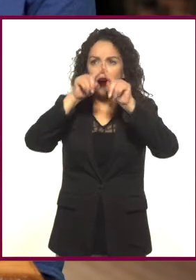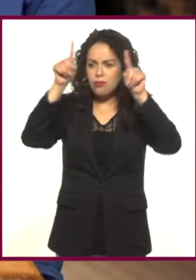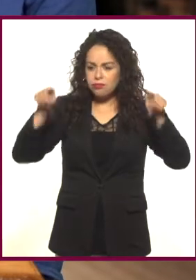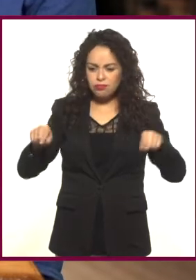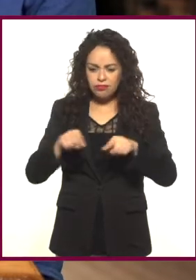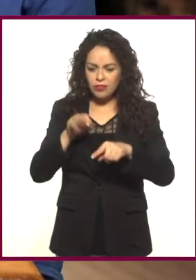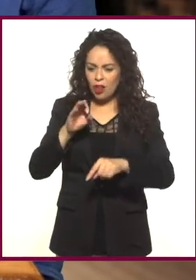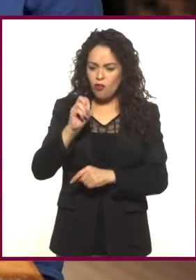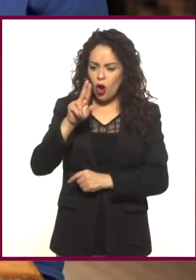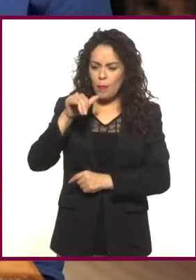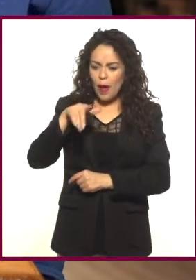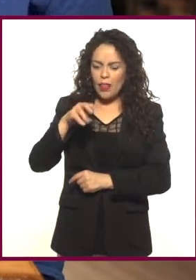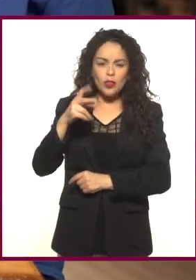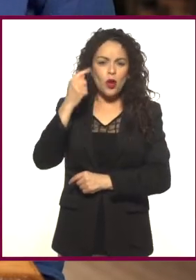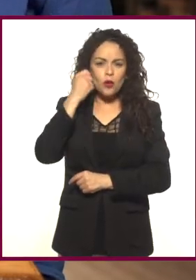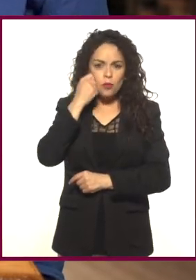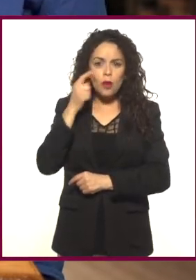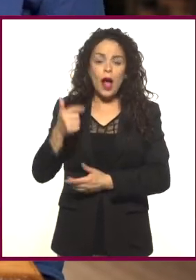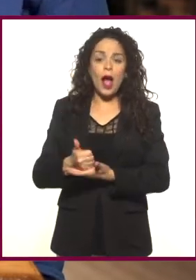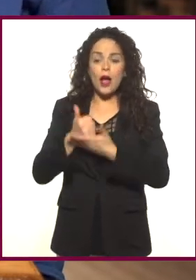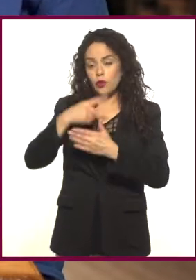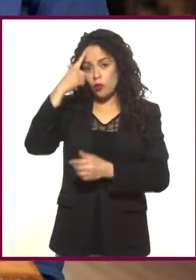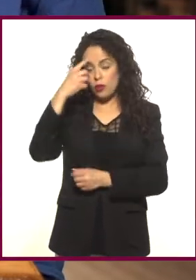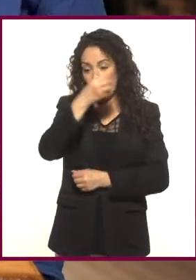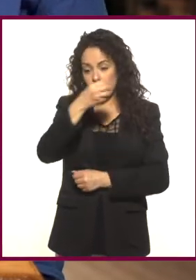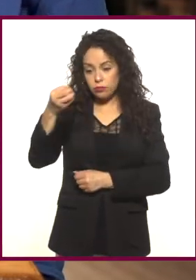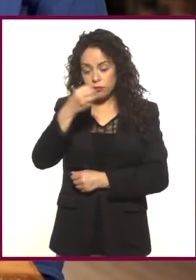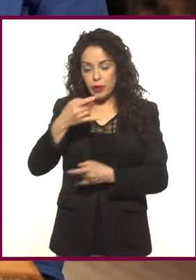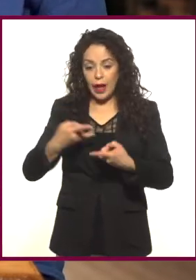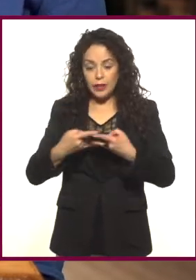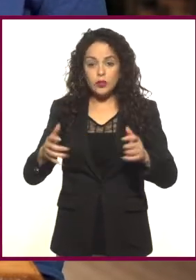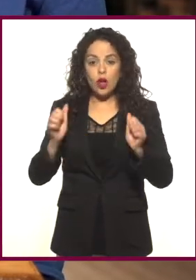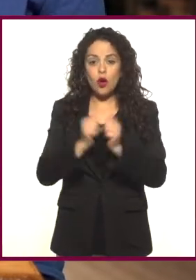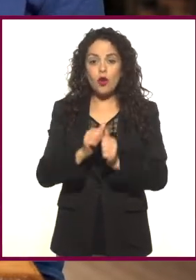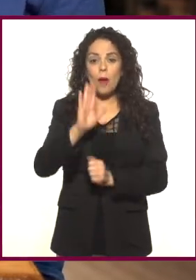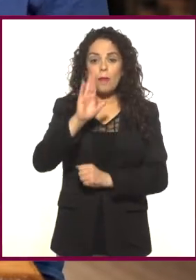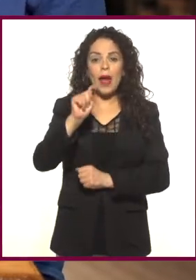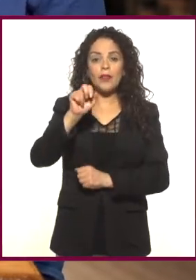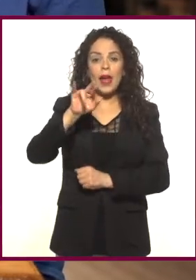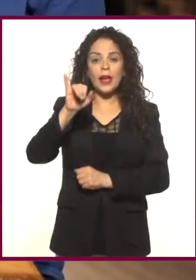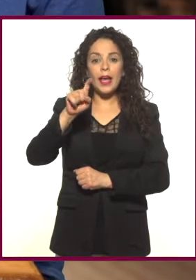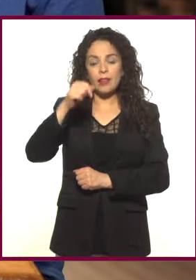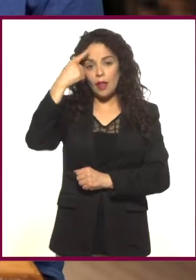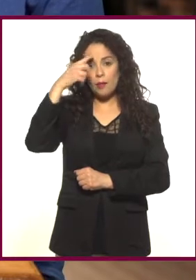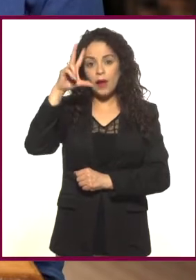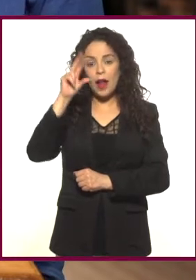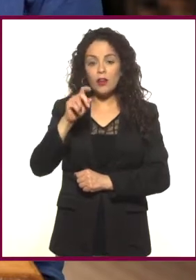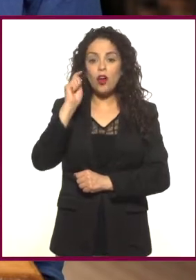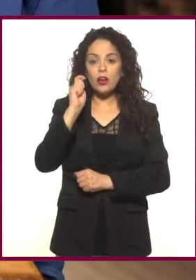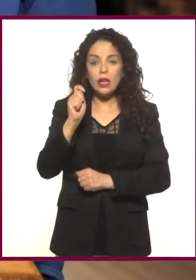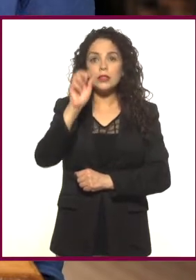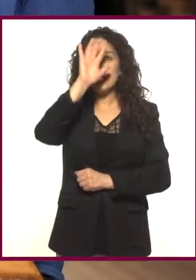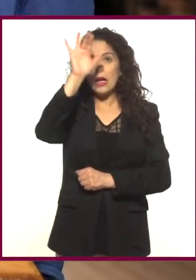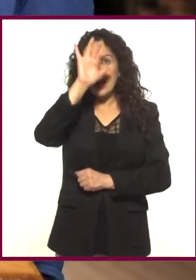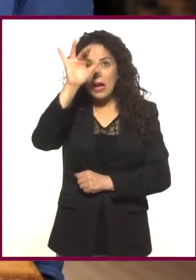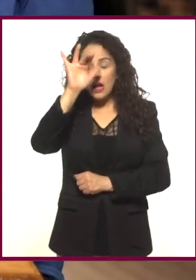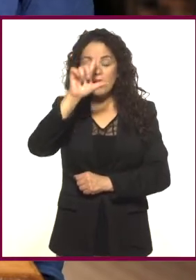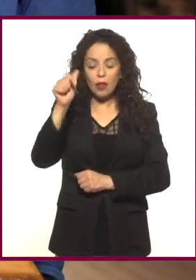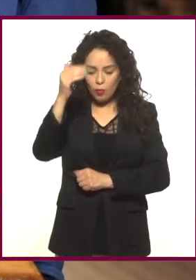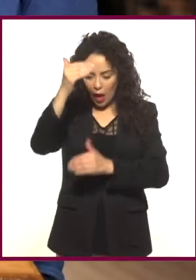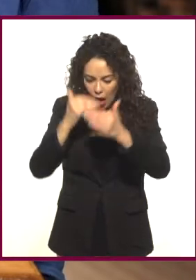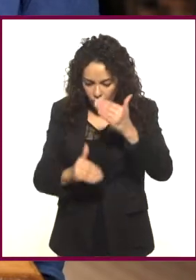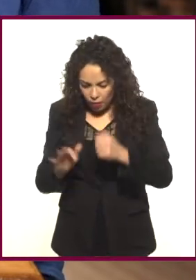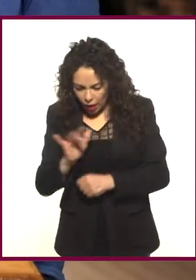Otra ventaja es que te permiten ordenar y visualizar tu historia en tarjetas para que no tengas que estarte desplazando de arriba a abajo